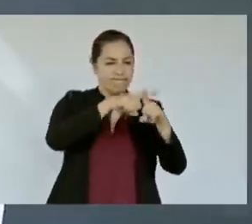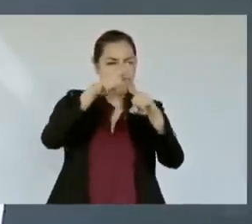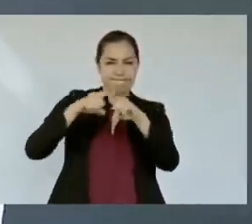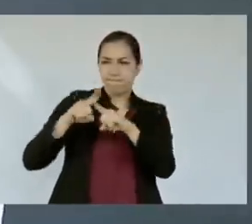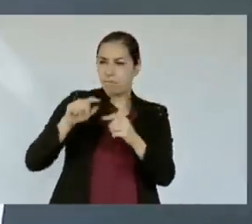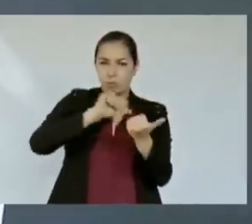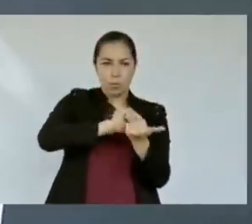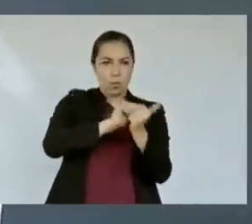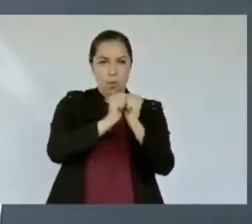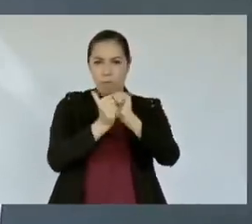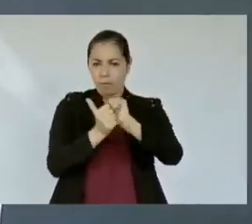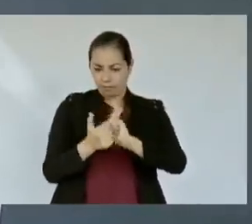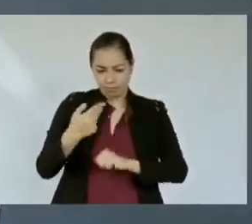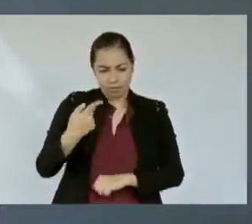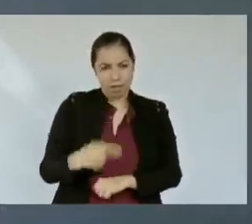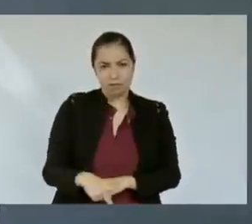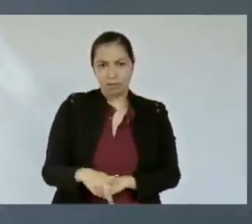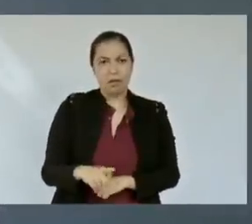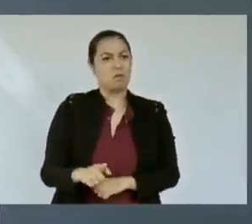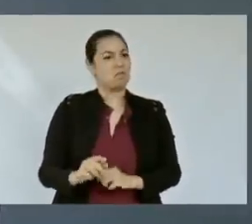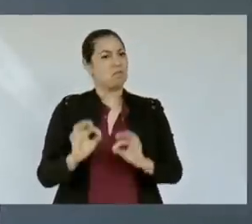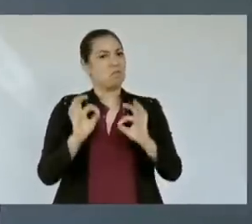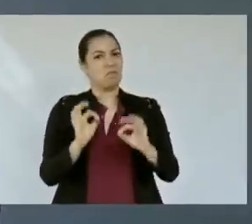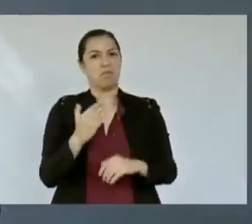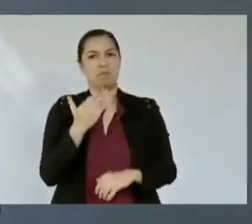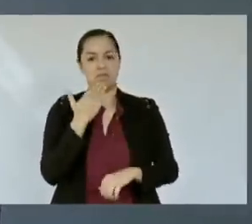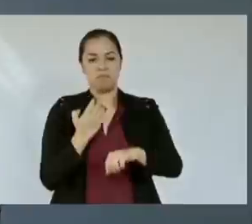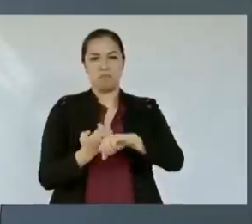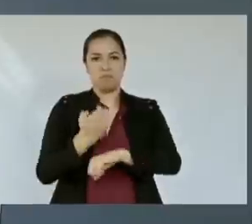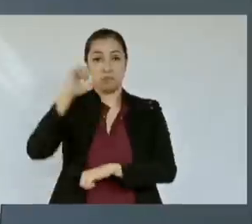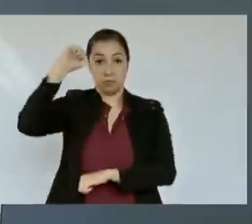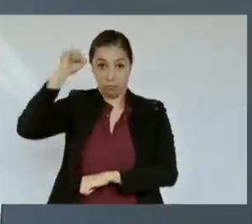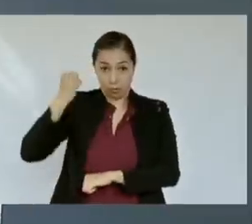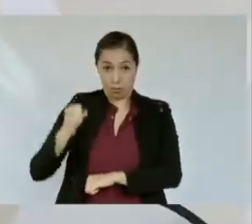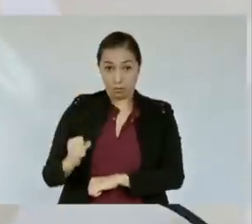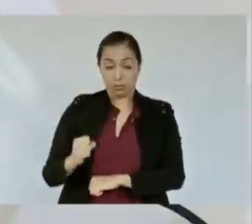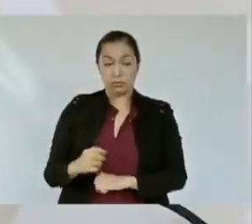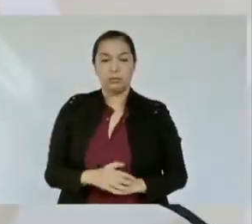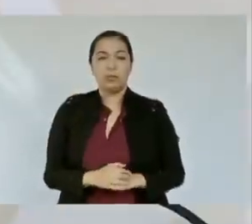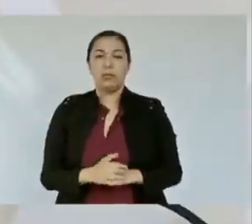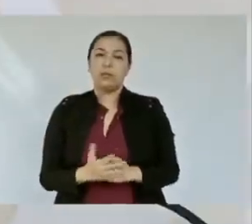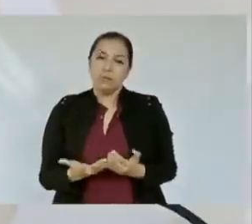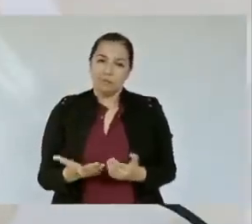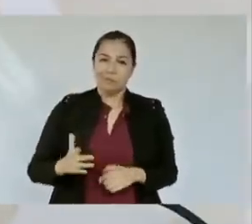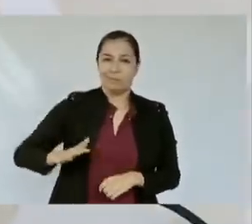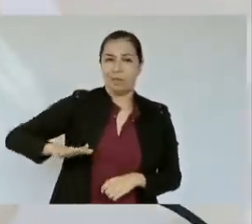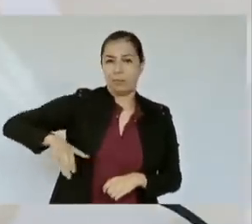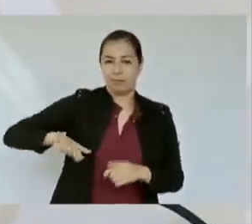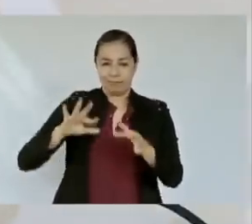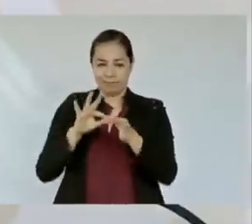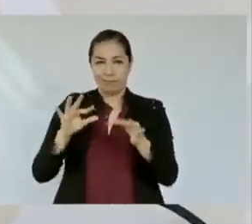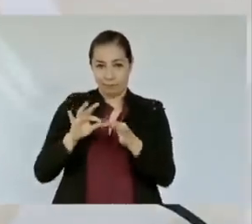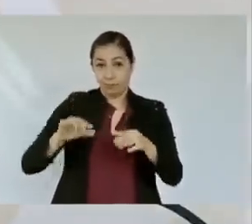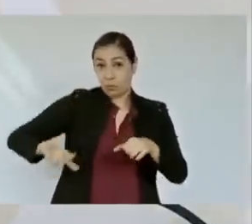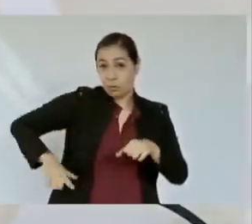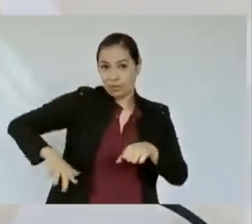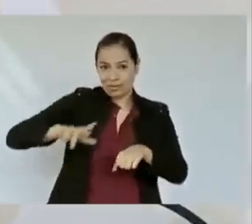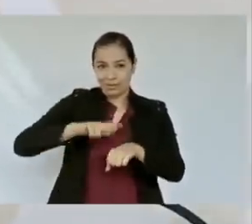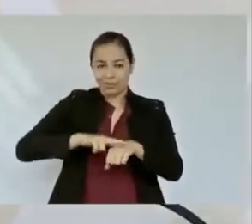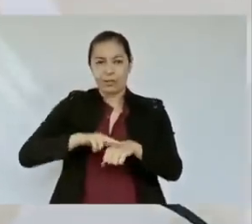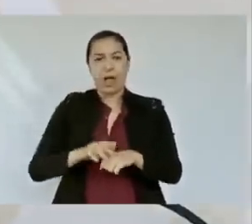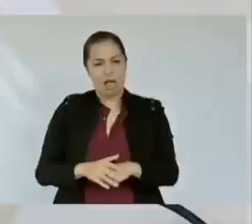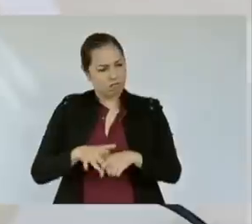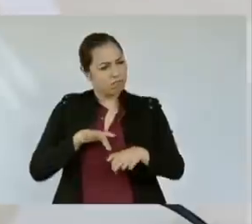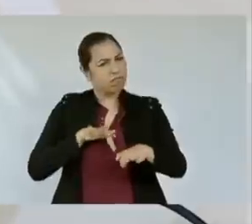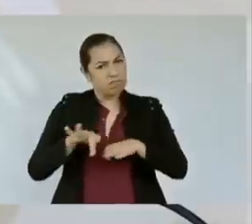extraordinario estado de Sinaloa como lo mencionó el gobernador estamos trabajando